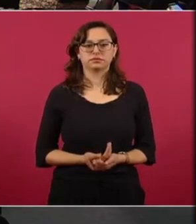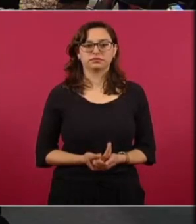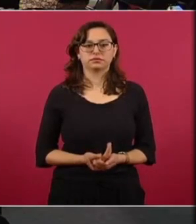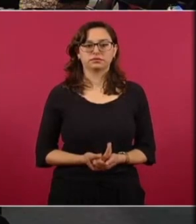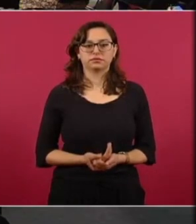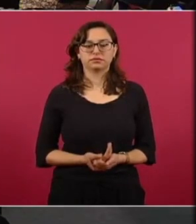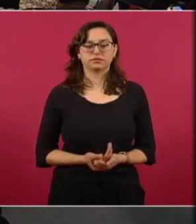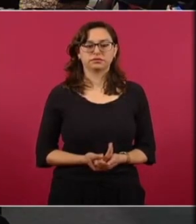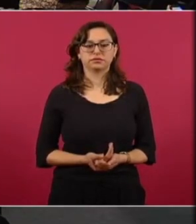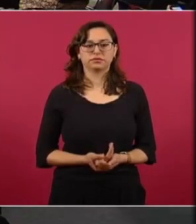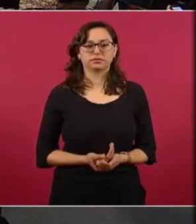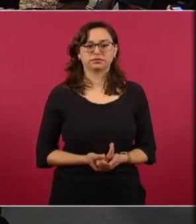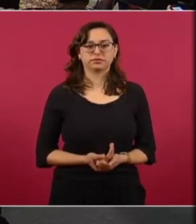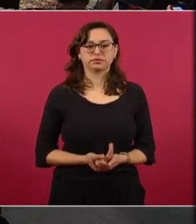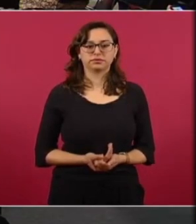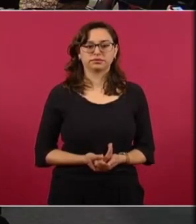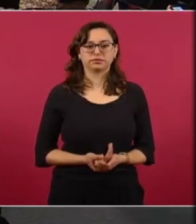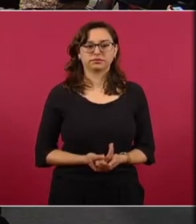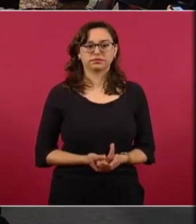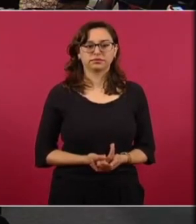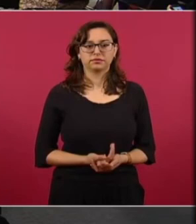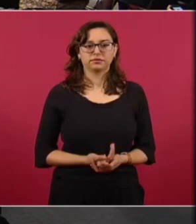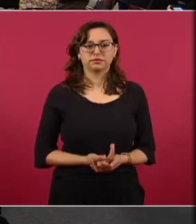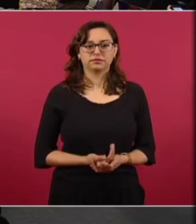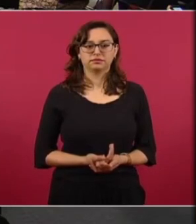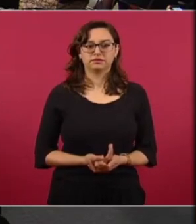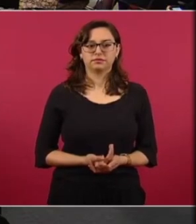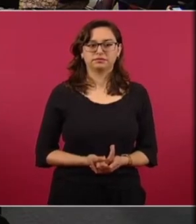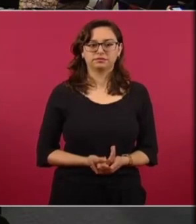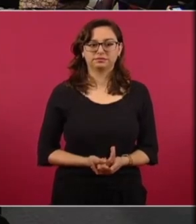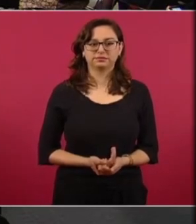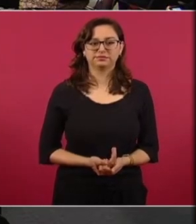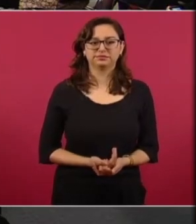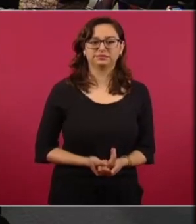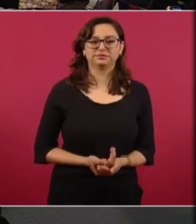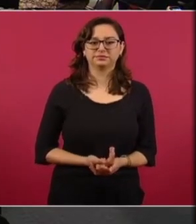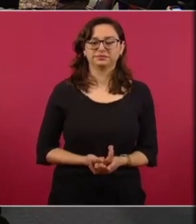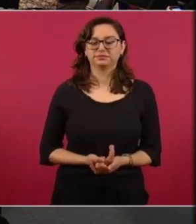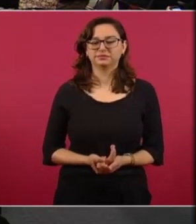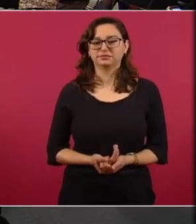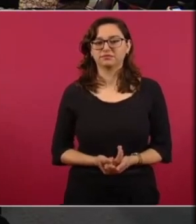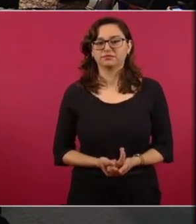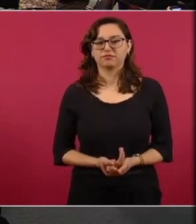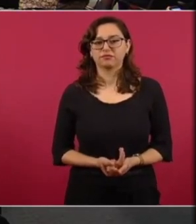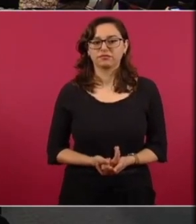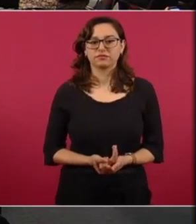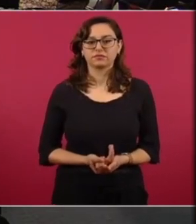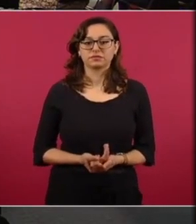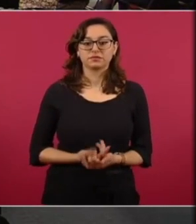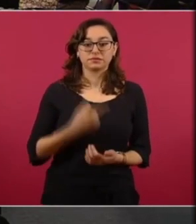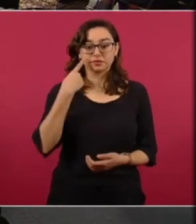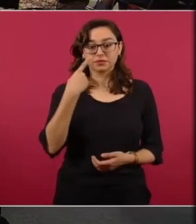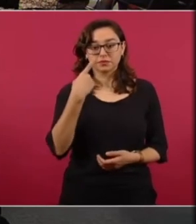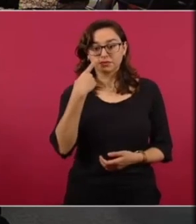comunicación y los famosos están siendo financiados por Estados Unidos y por la